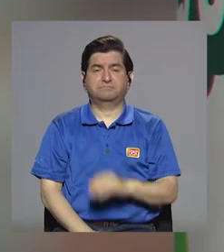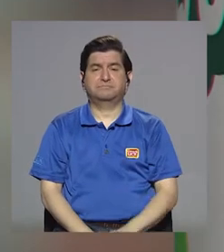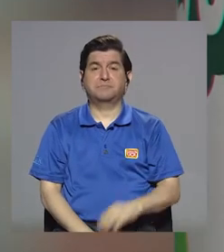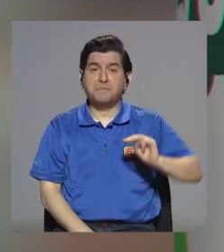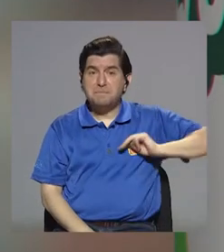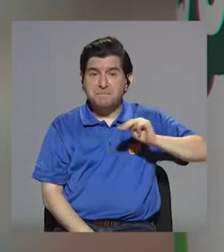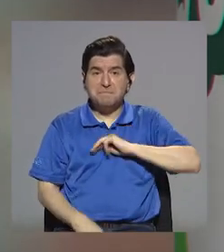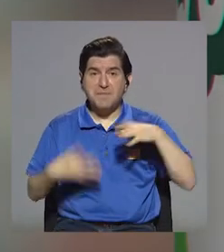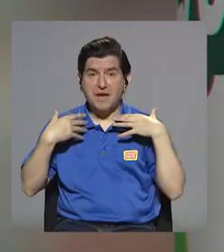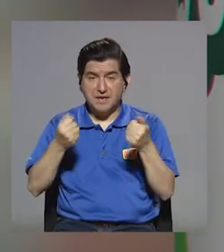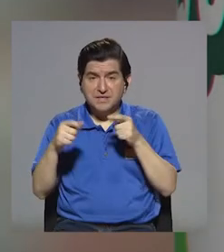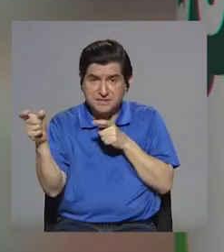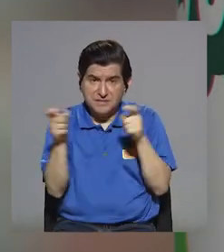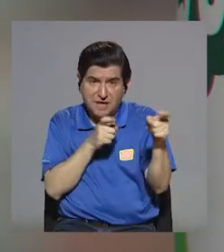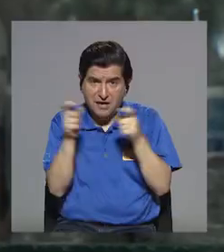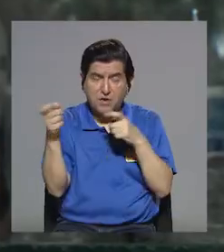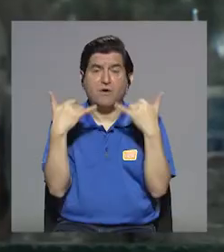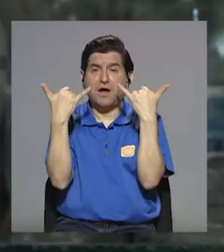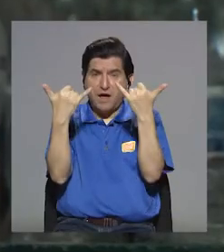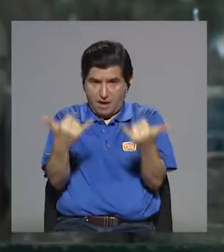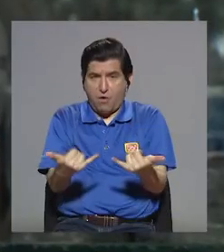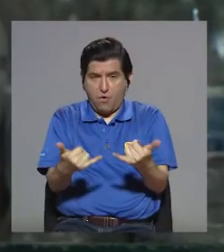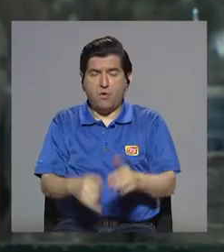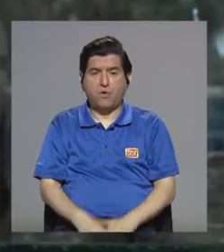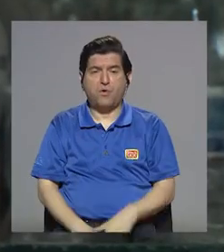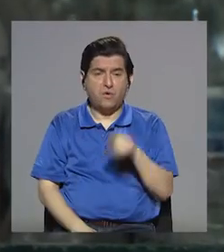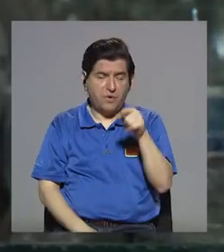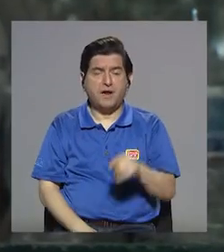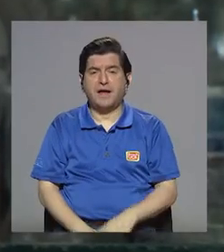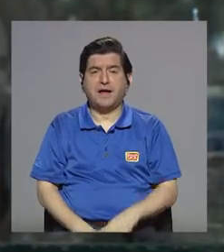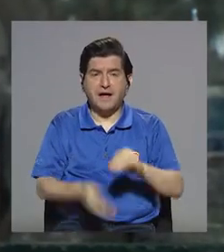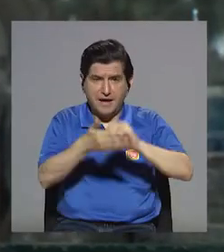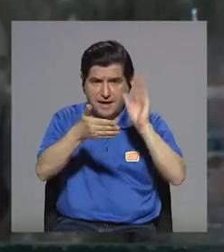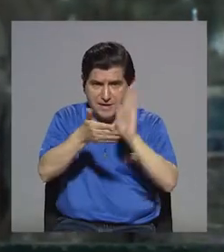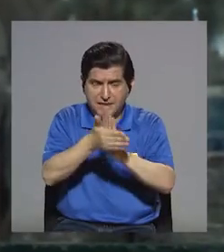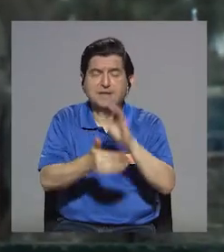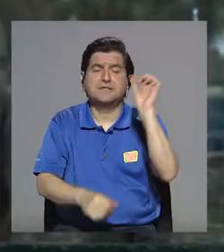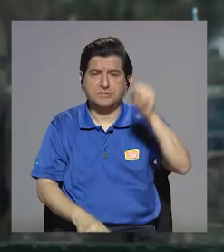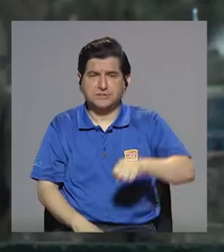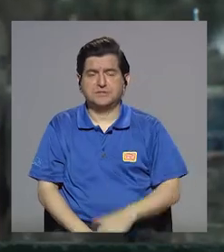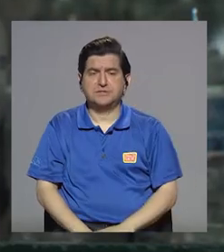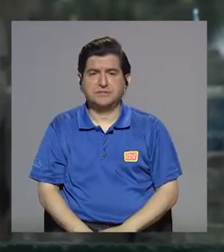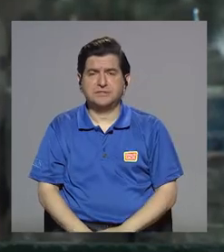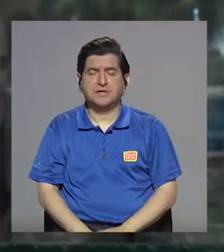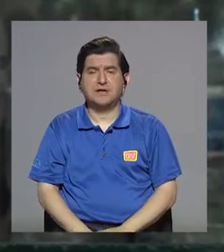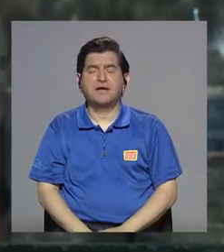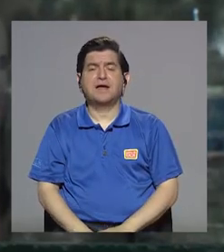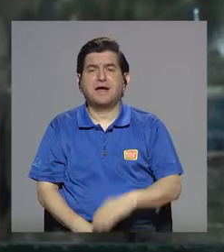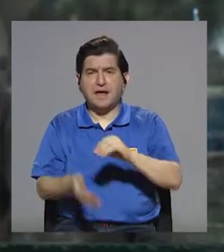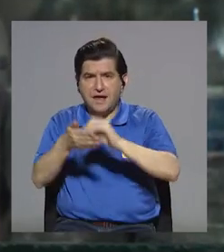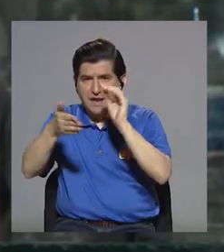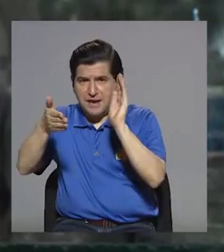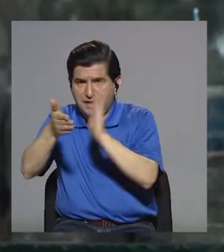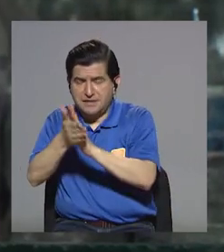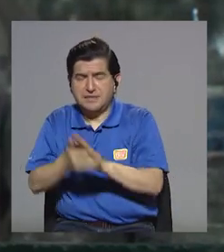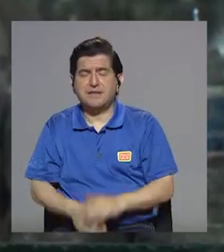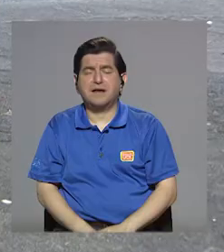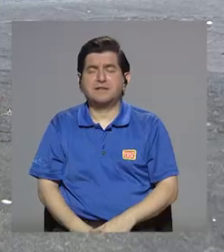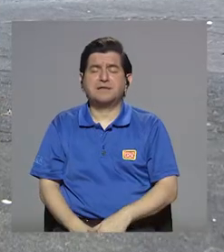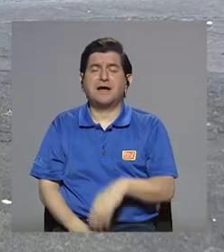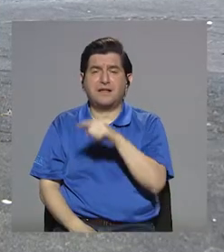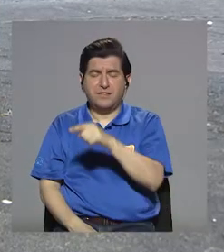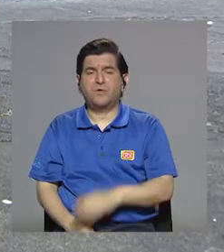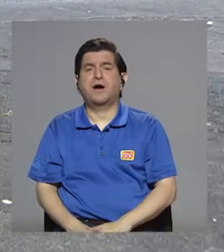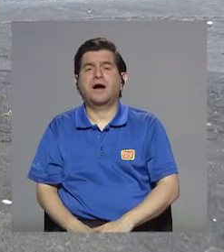el Ministerio de Salud es quien regula en este momento la cuestión de los etiquetados. Ajá, el etiquetado nutricional es regulado por el Ministerio de Salud,